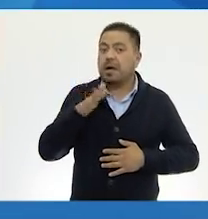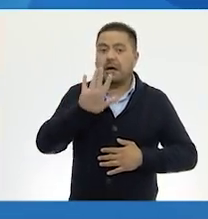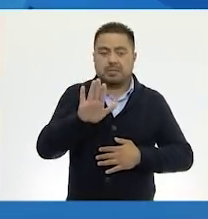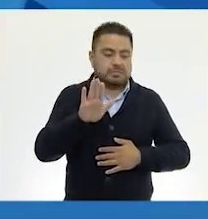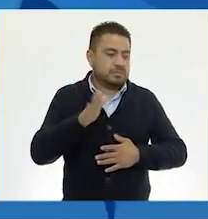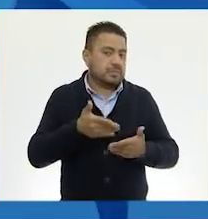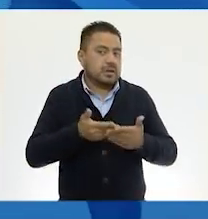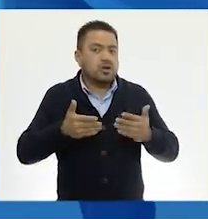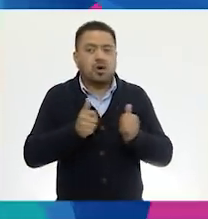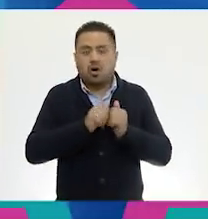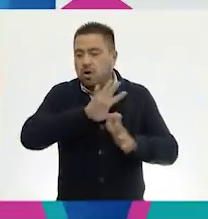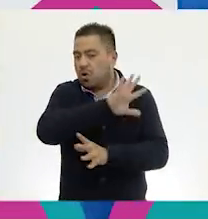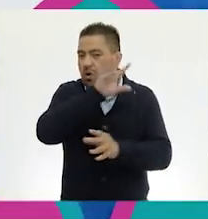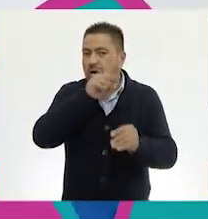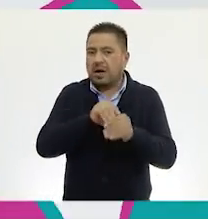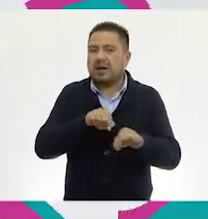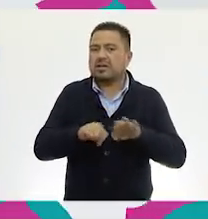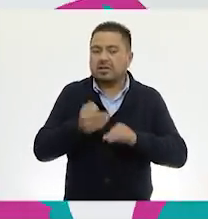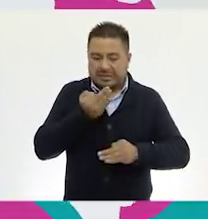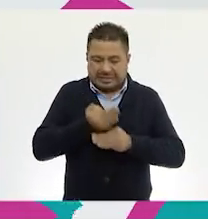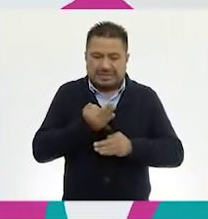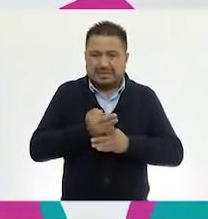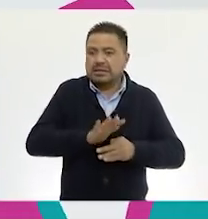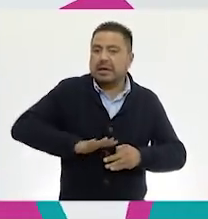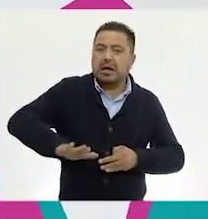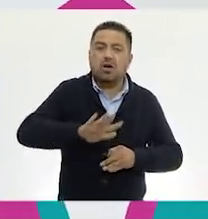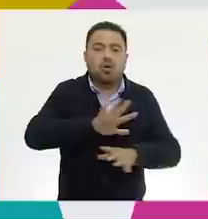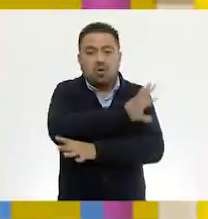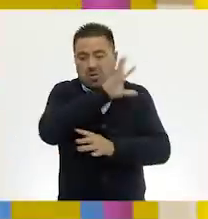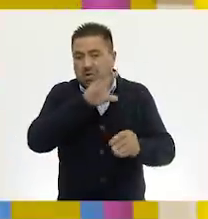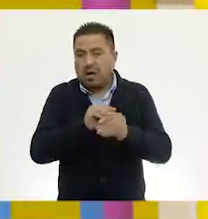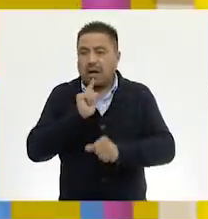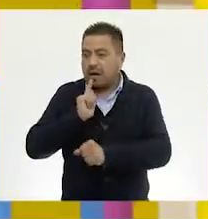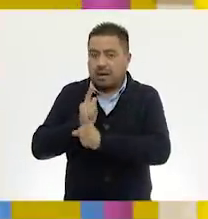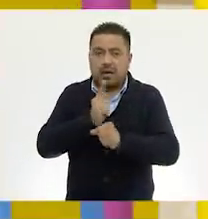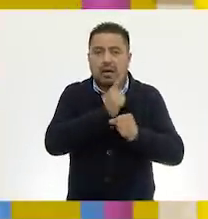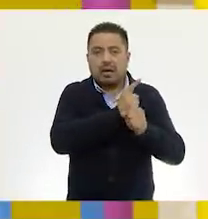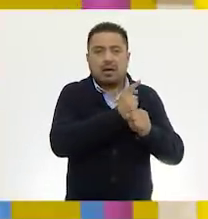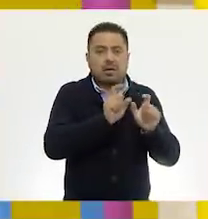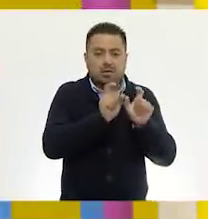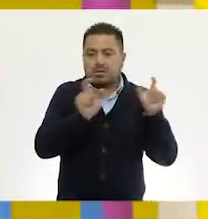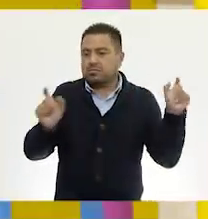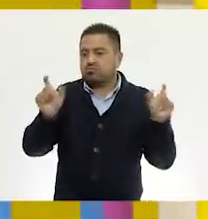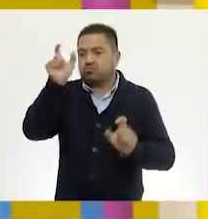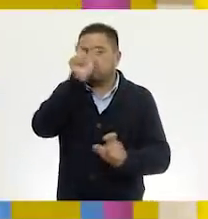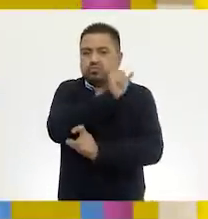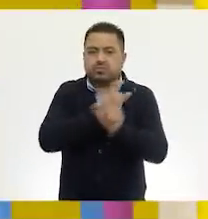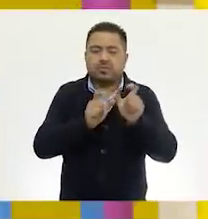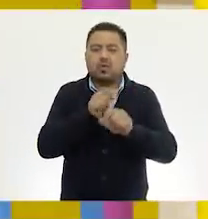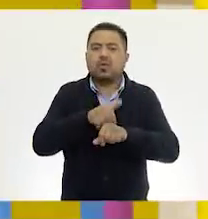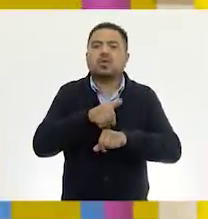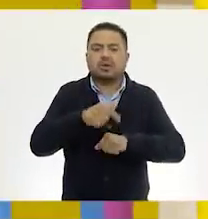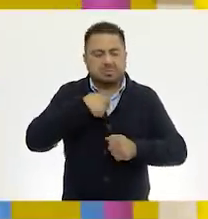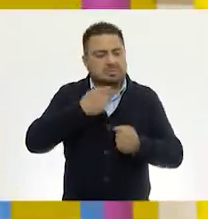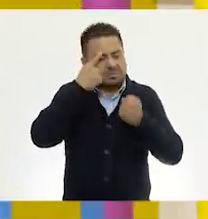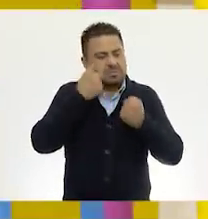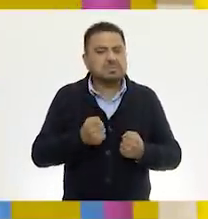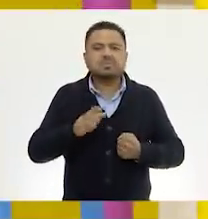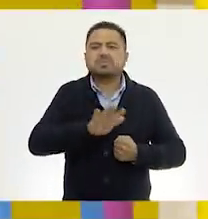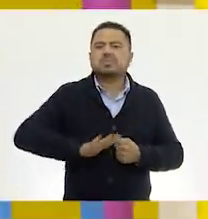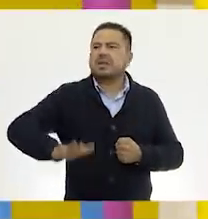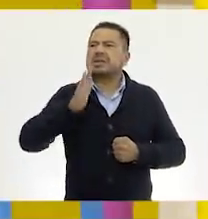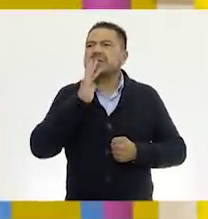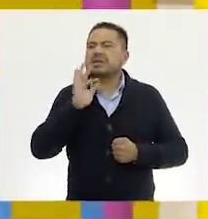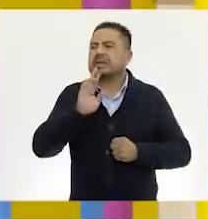Entonces, con todo lo que ya hemos trabajado y todo lo que hemos visto de la descomposición de números, yo sé que les va a ser muy sencillo